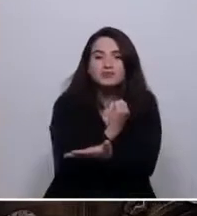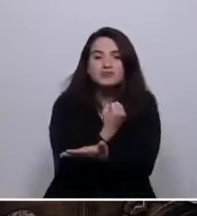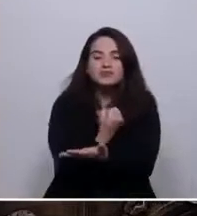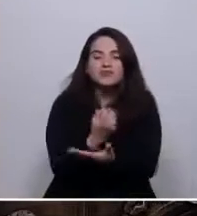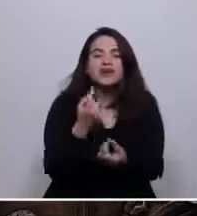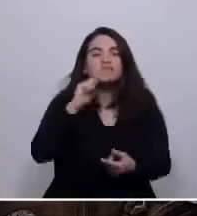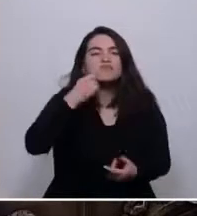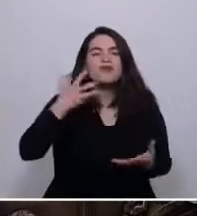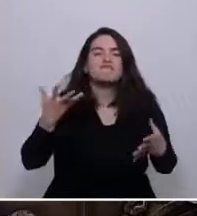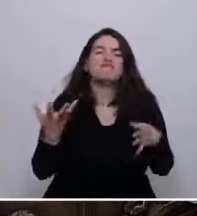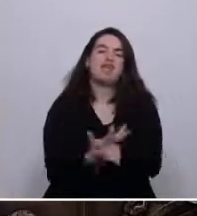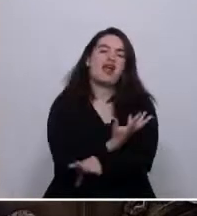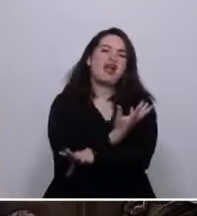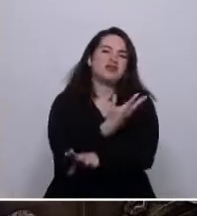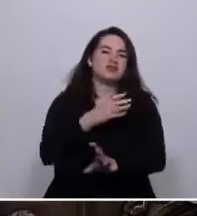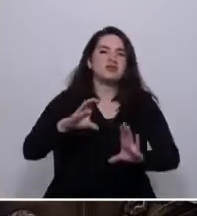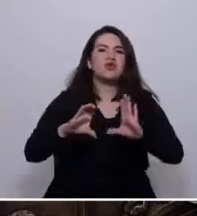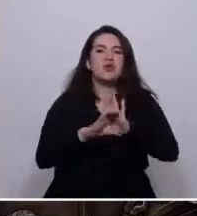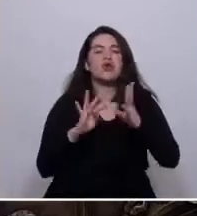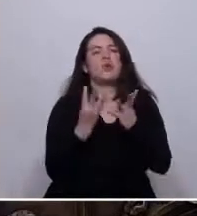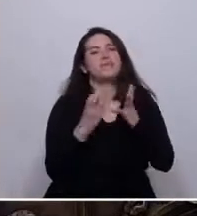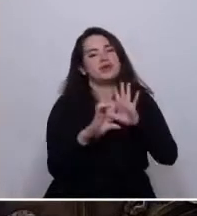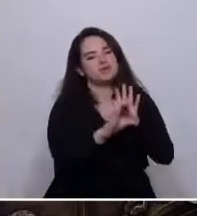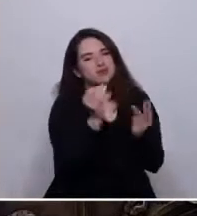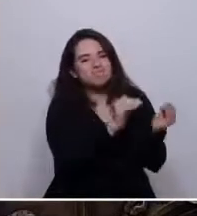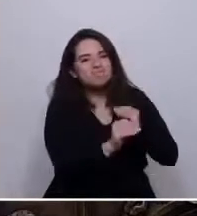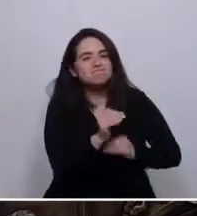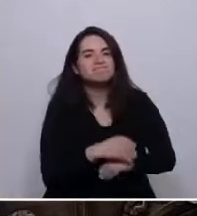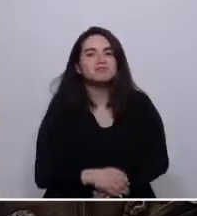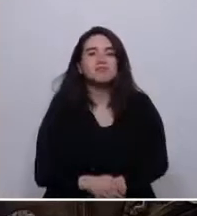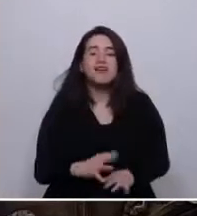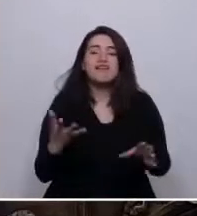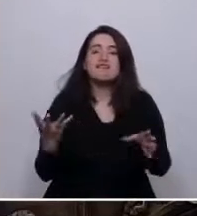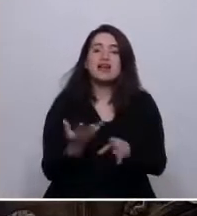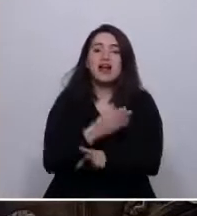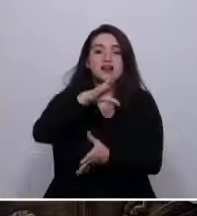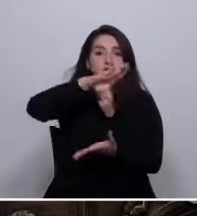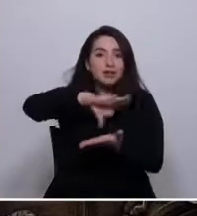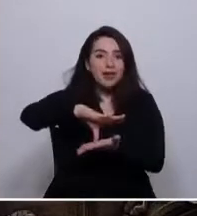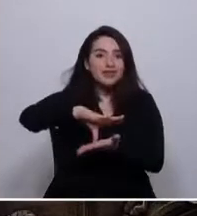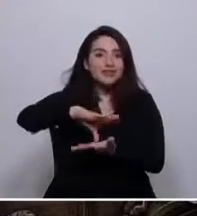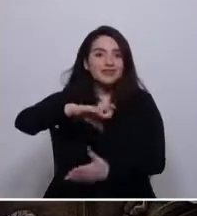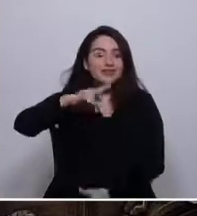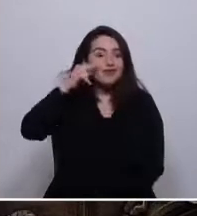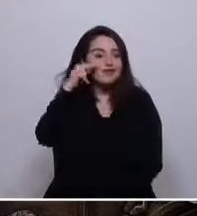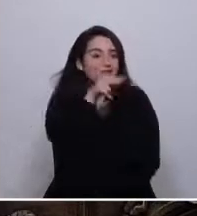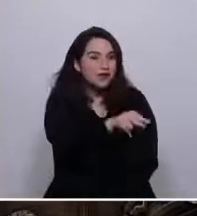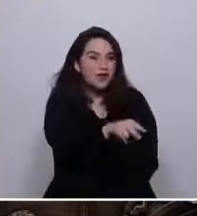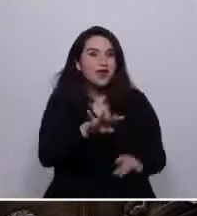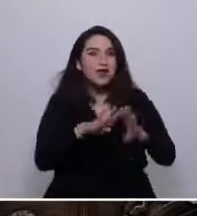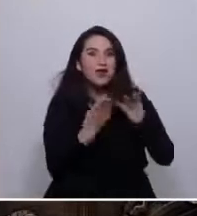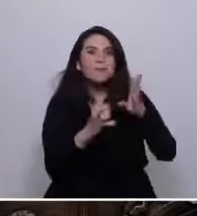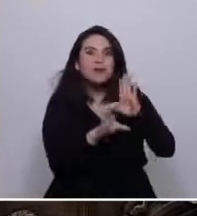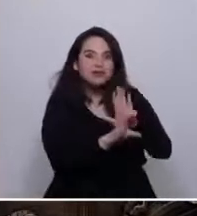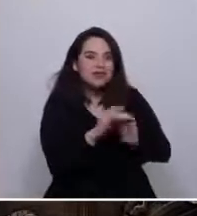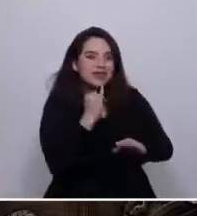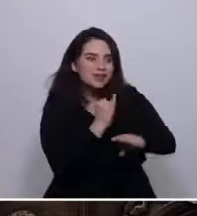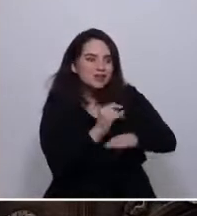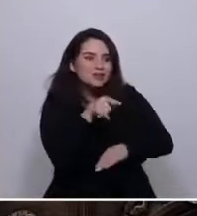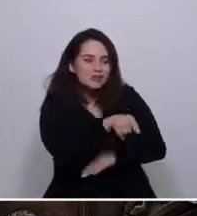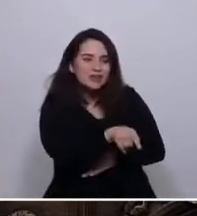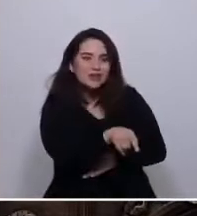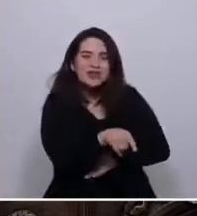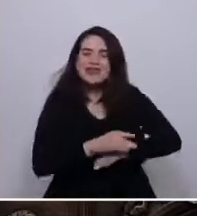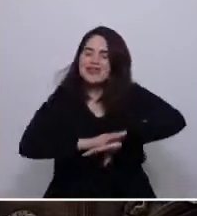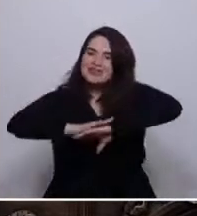fracaso de la convención y al fracaso de un país que vio en ella una vía institucional para salir de